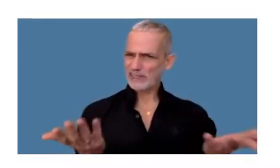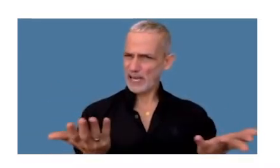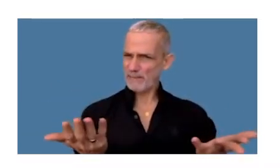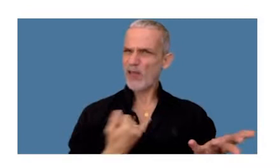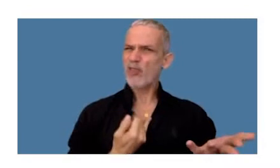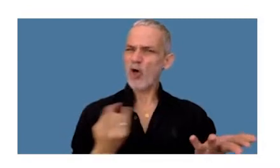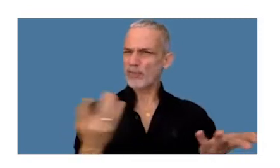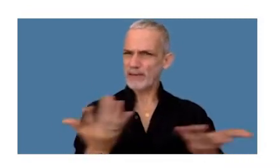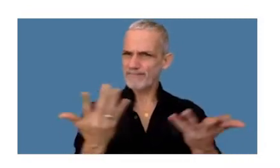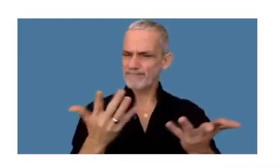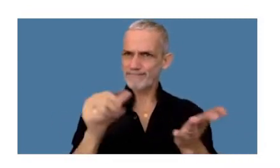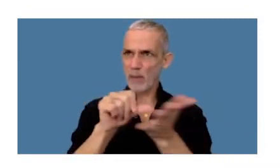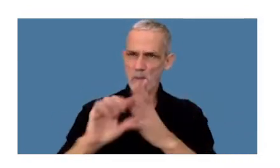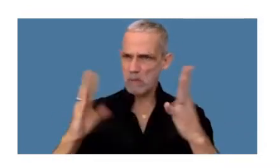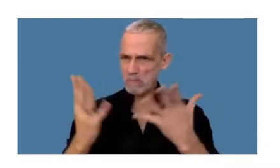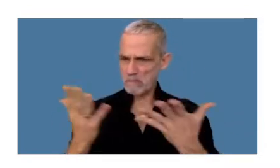acá donde